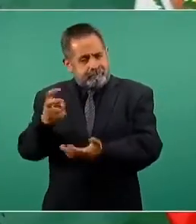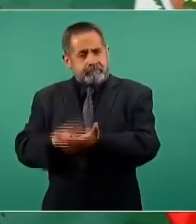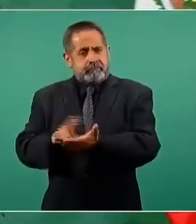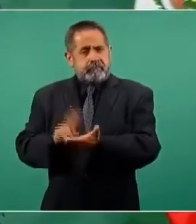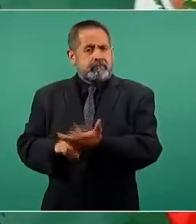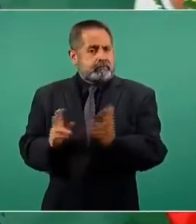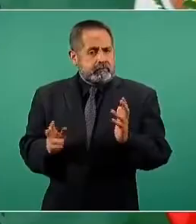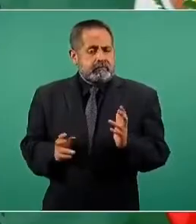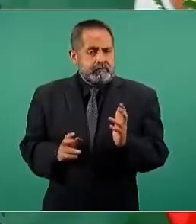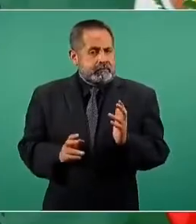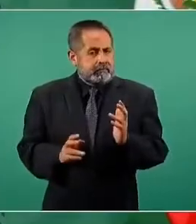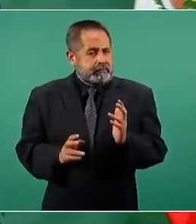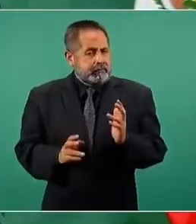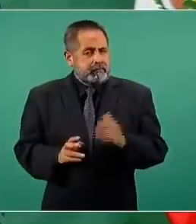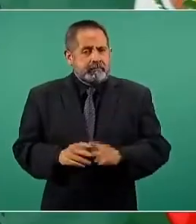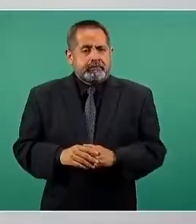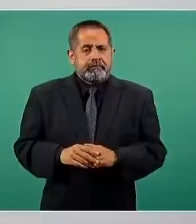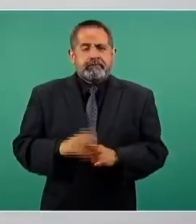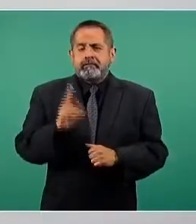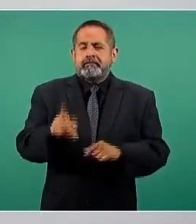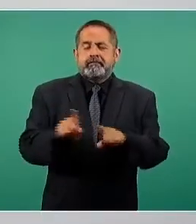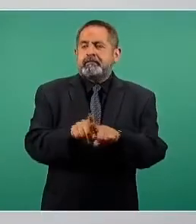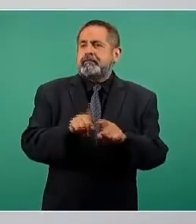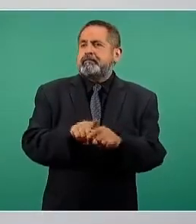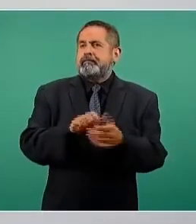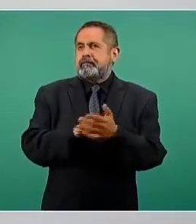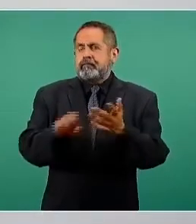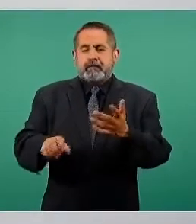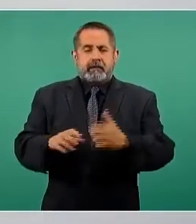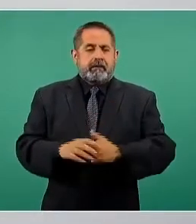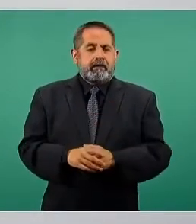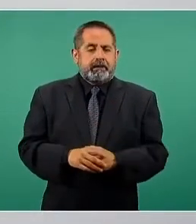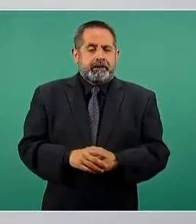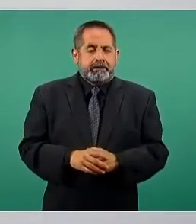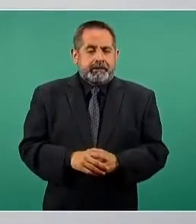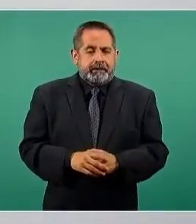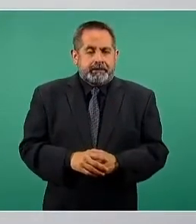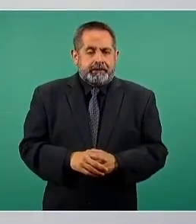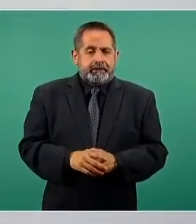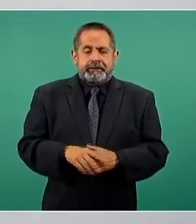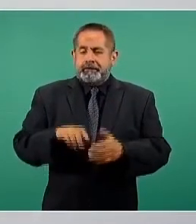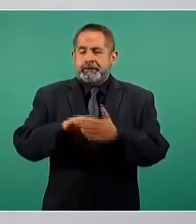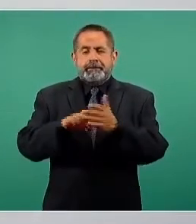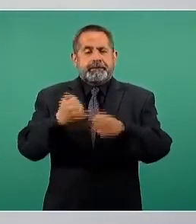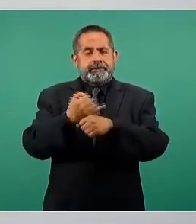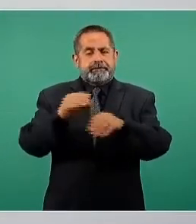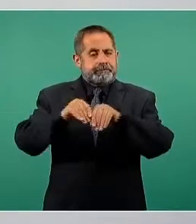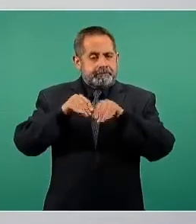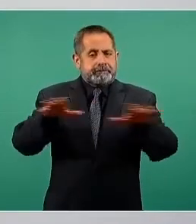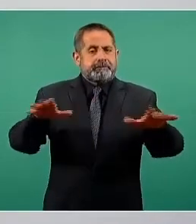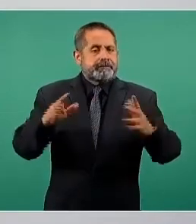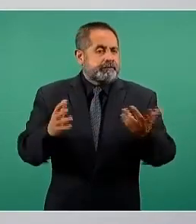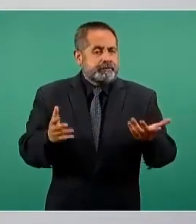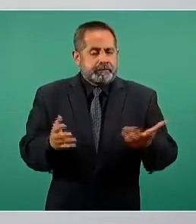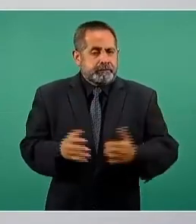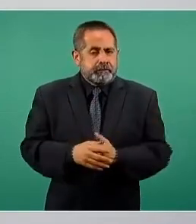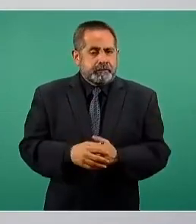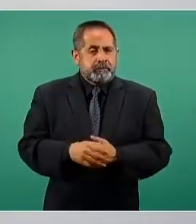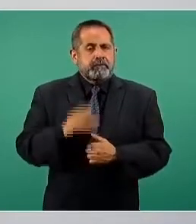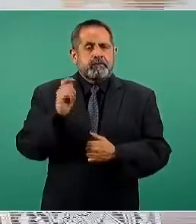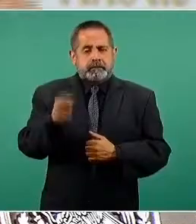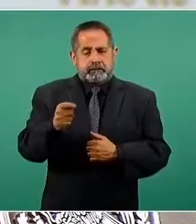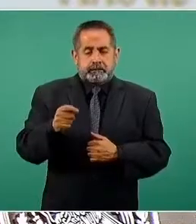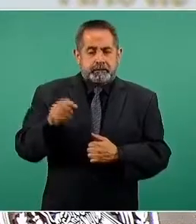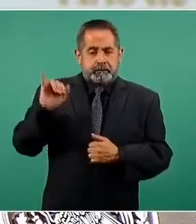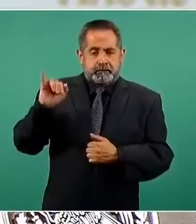Es como lo que se está informando, de que